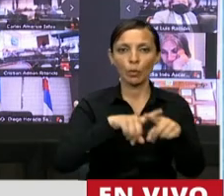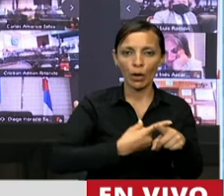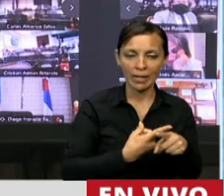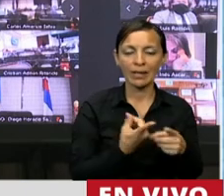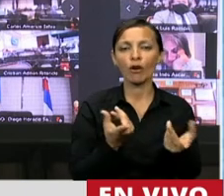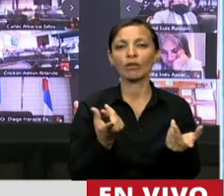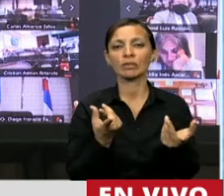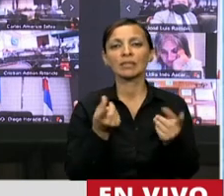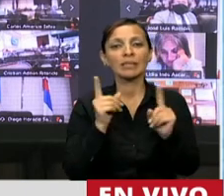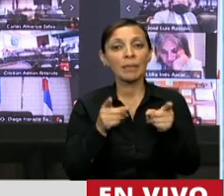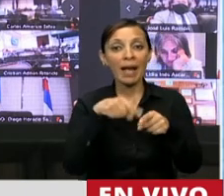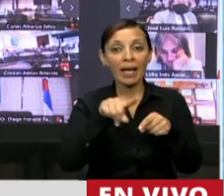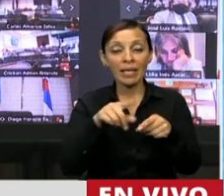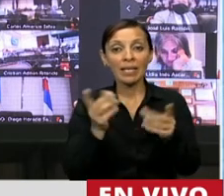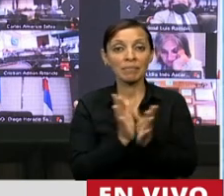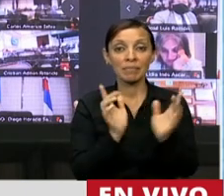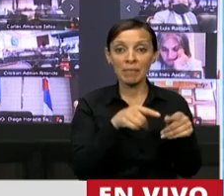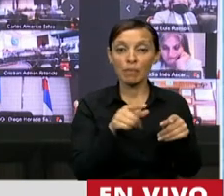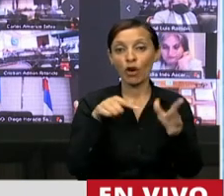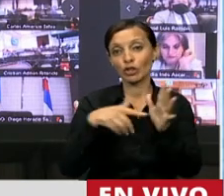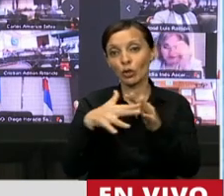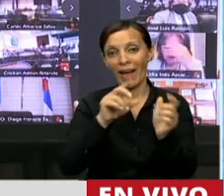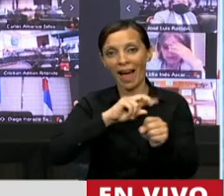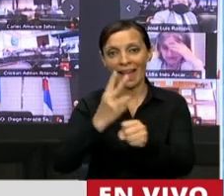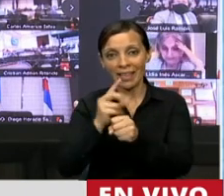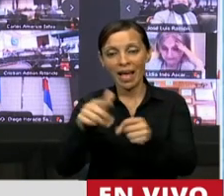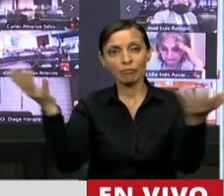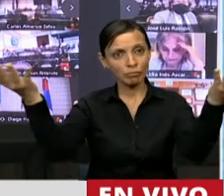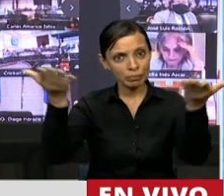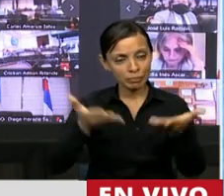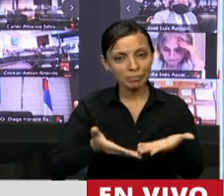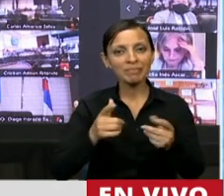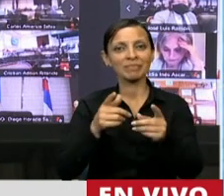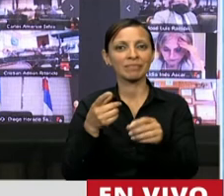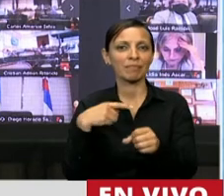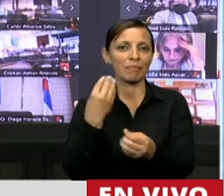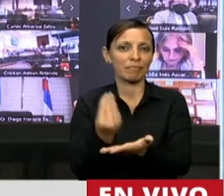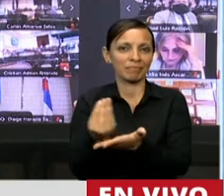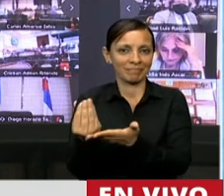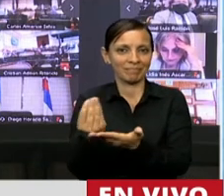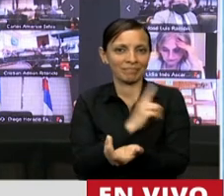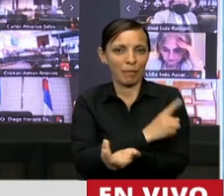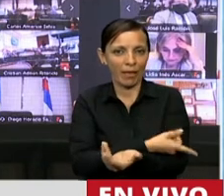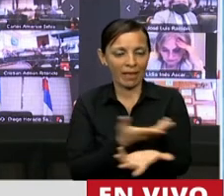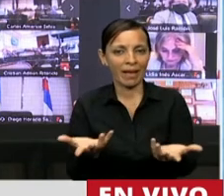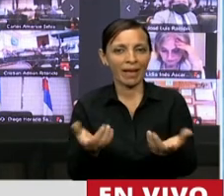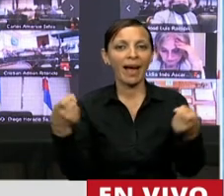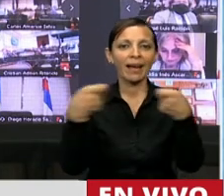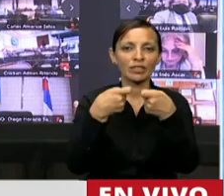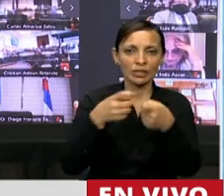y que allí se reciba a las fuerzas vivas de cada lugar a las organizaciones